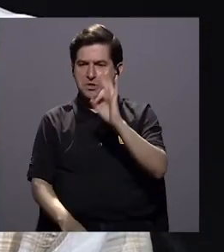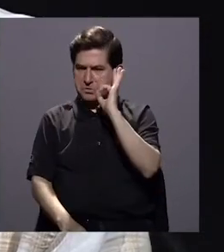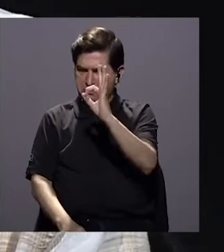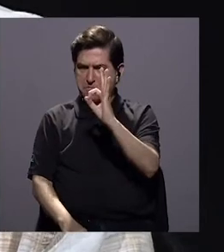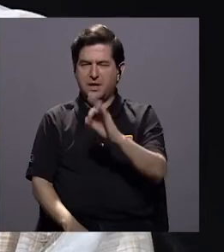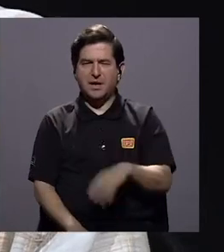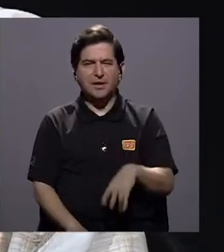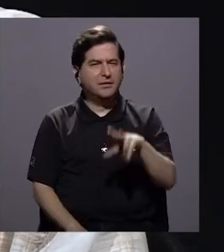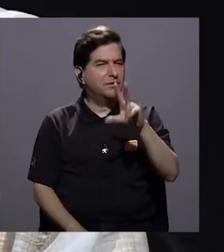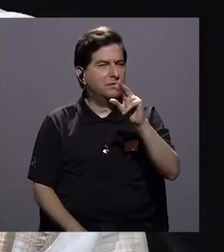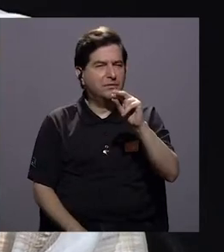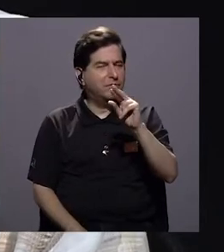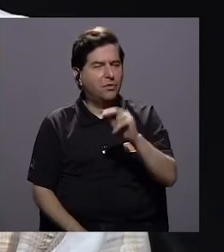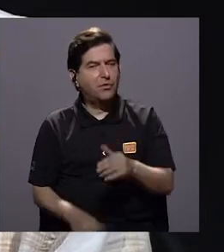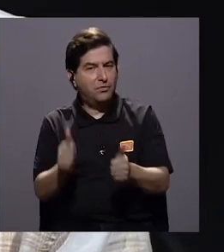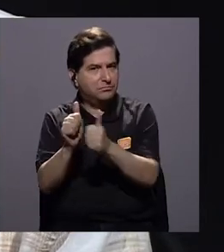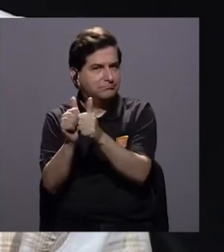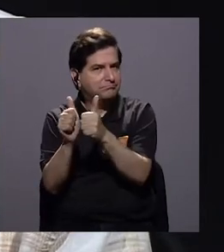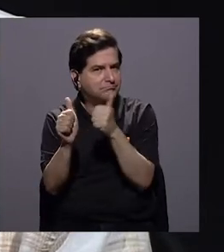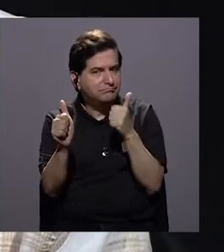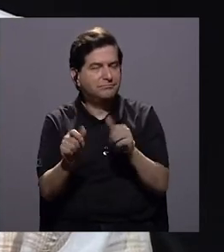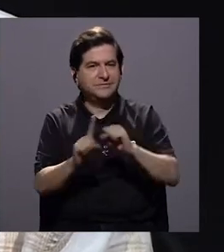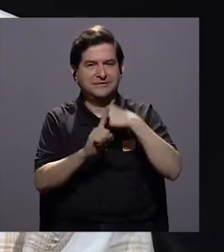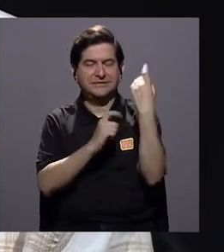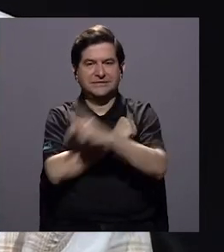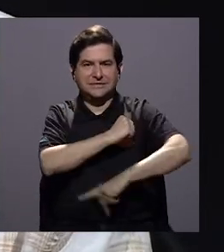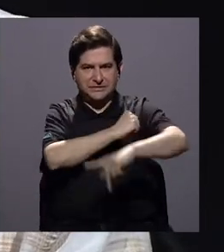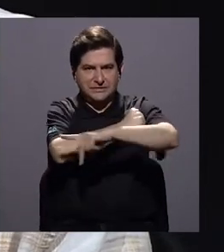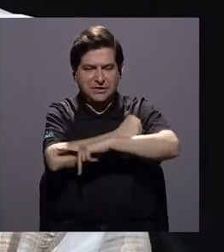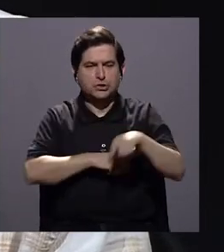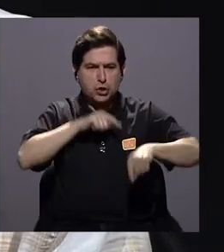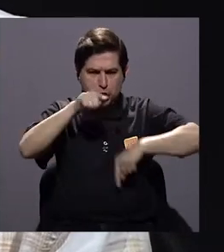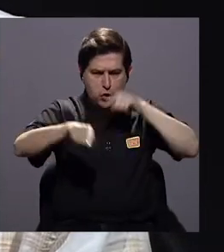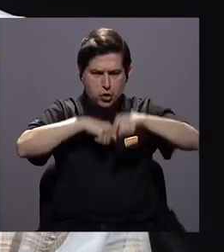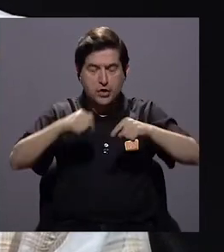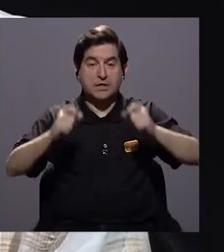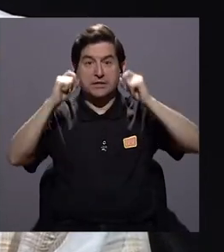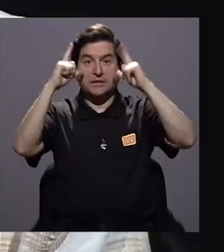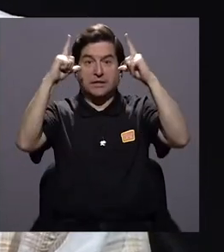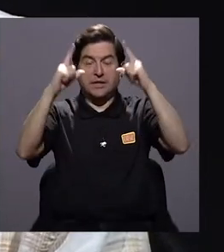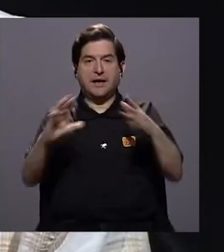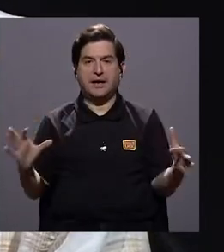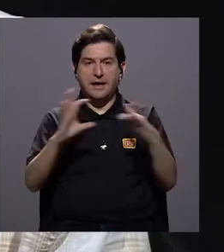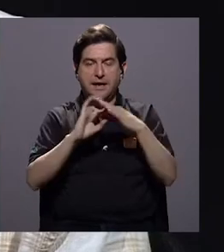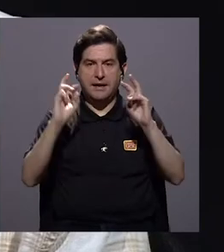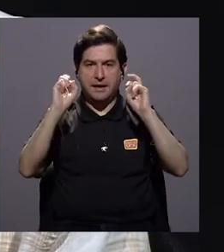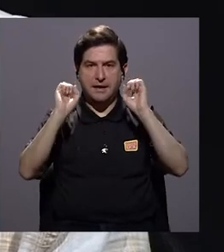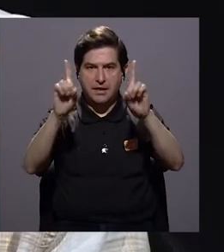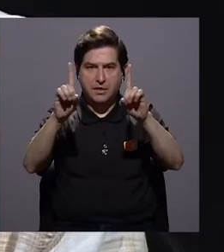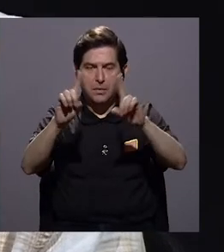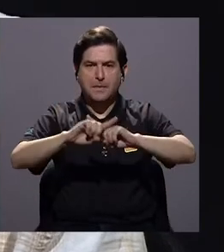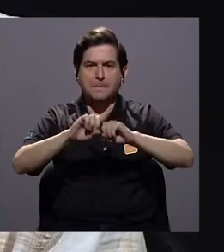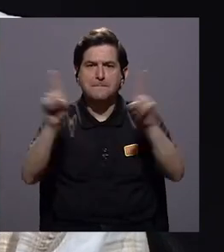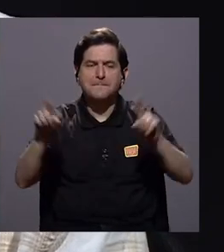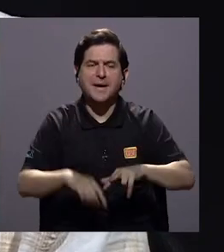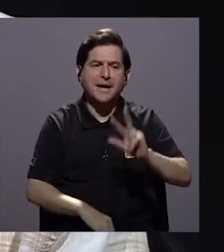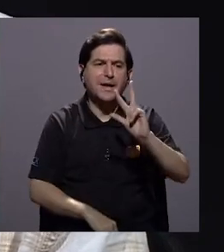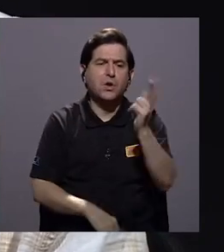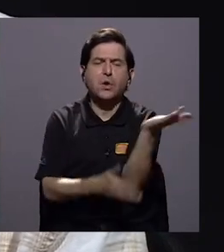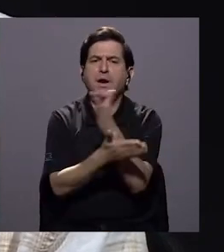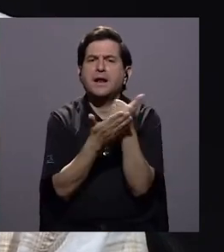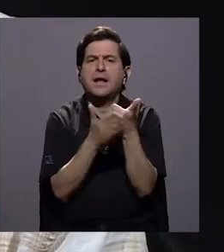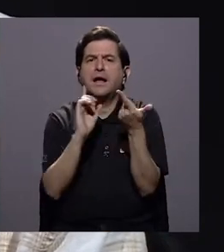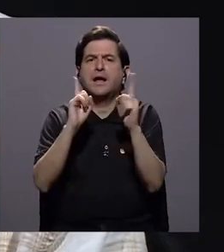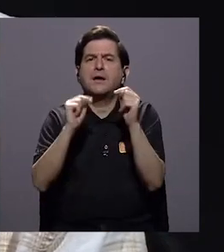estamos bien, no tanto, vamos para atrás también, el Estado de la Nación ha hecho críticas muy sorprendentes sobre educación, pero ¿dónde está la tercer